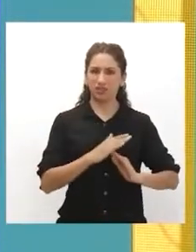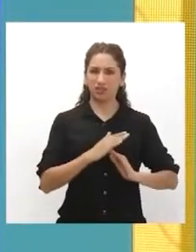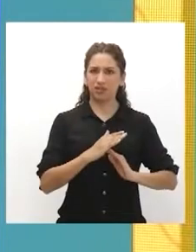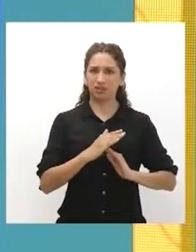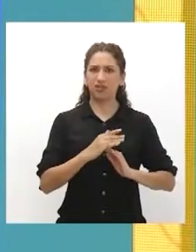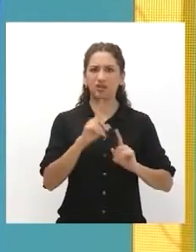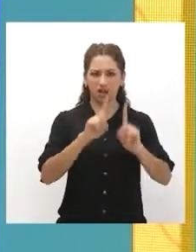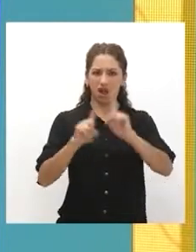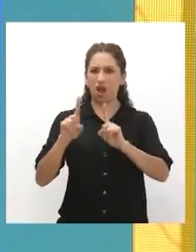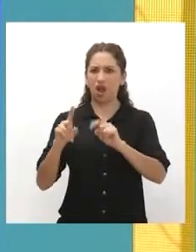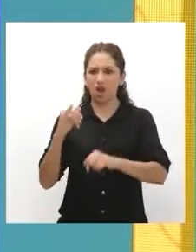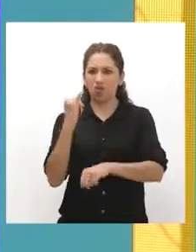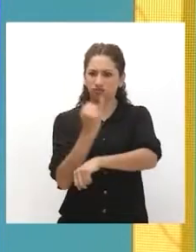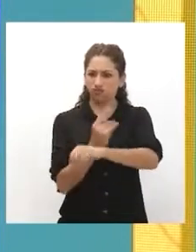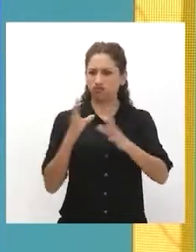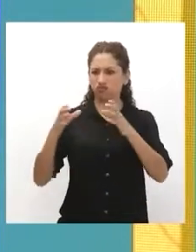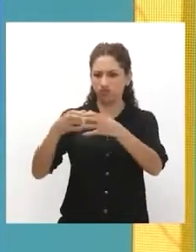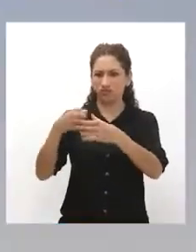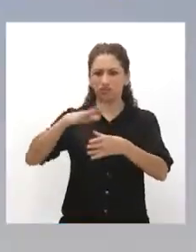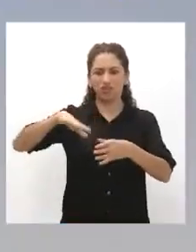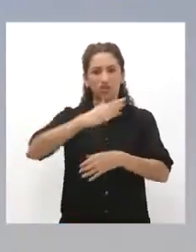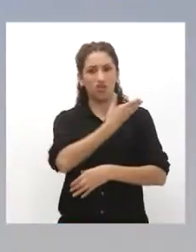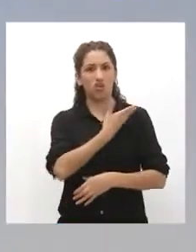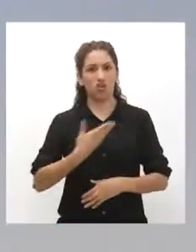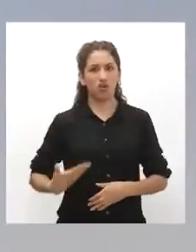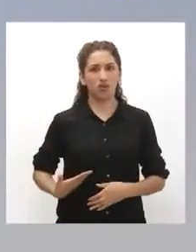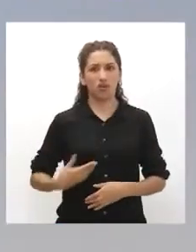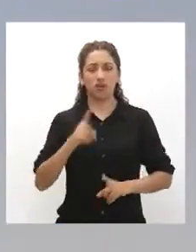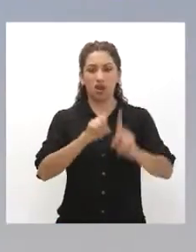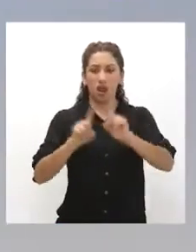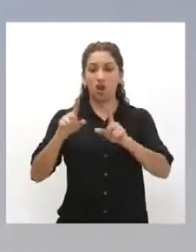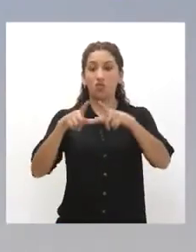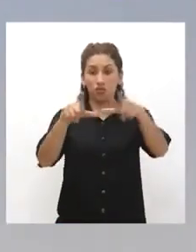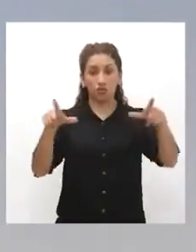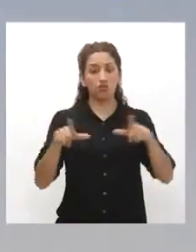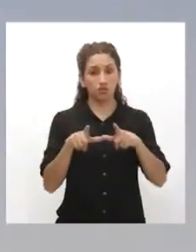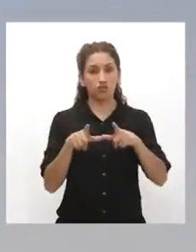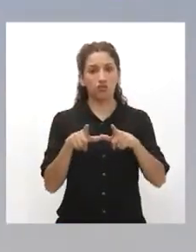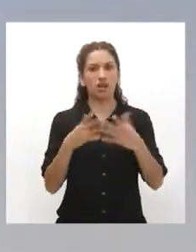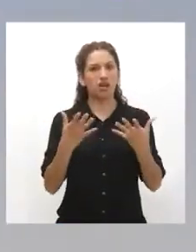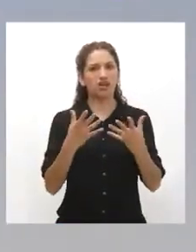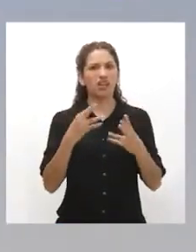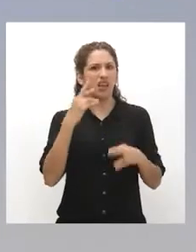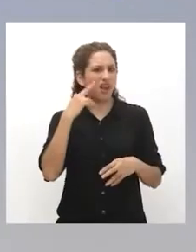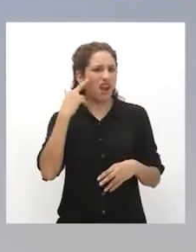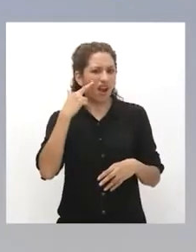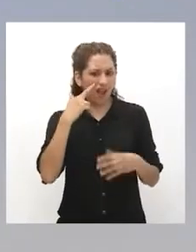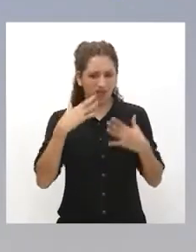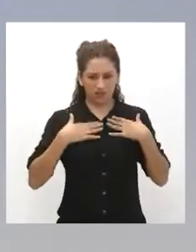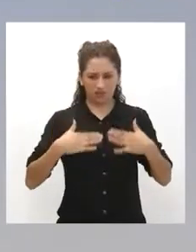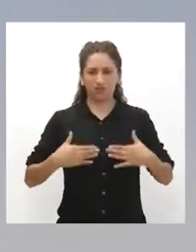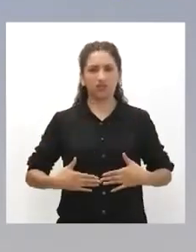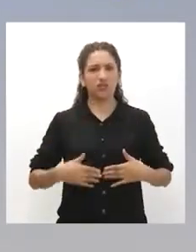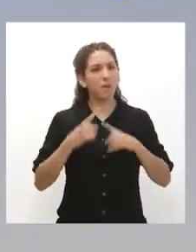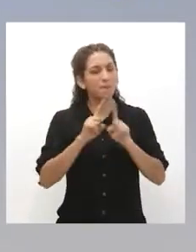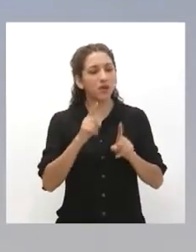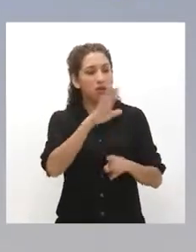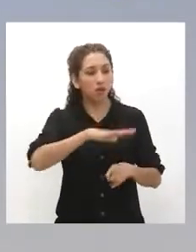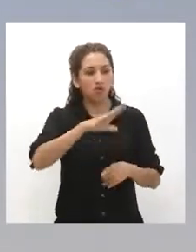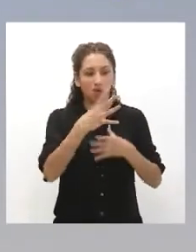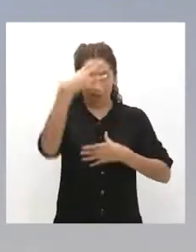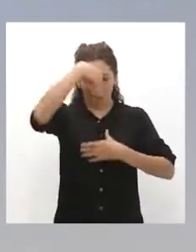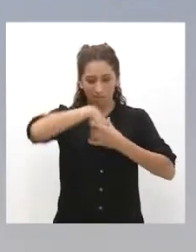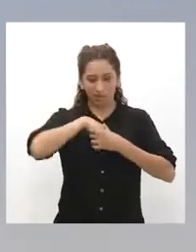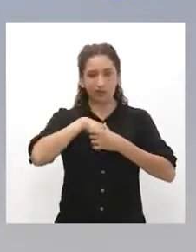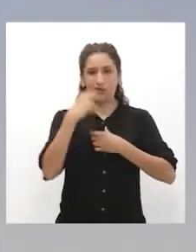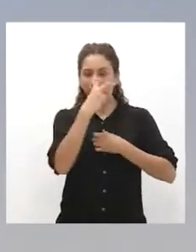discriminados en instituciones del Estado. Y que en ámbitos profesionales se discrimine por rasgos físicos, sin tener en cuenta la capacidad